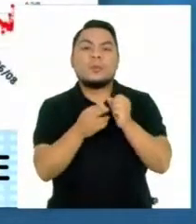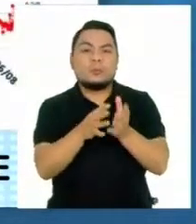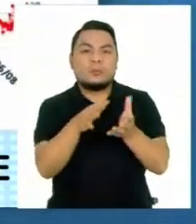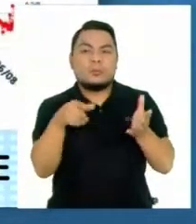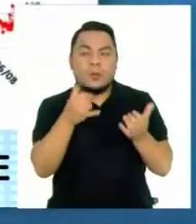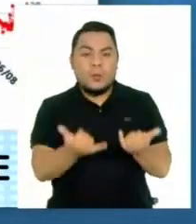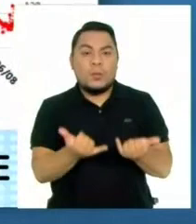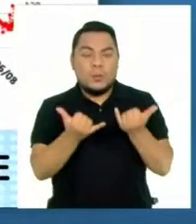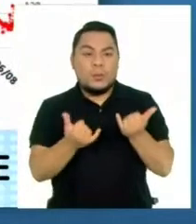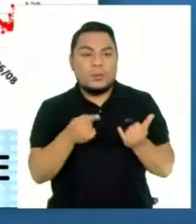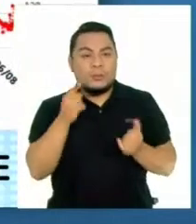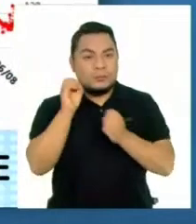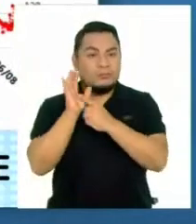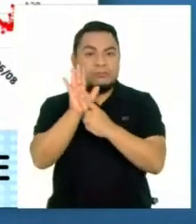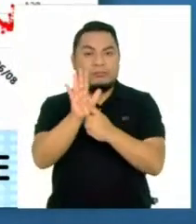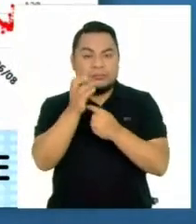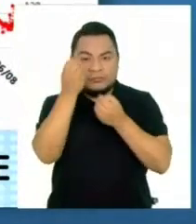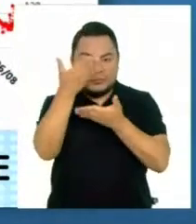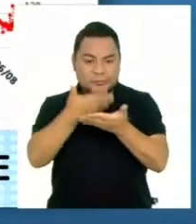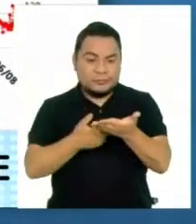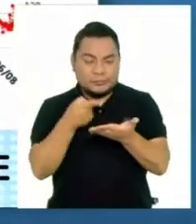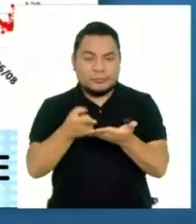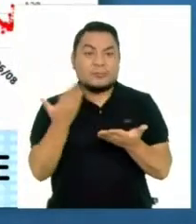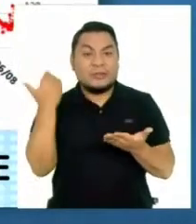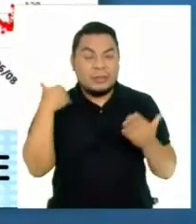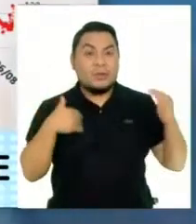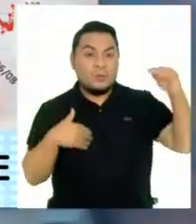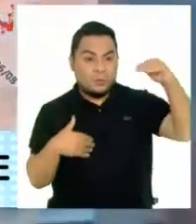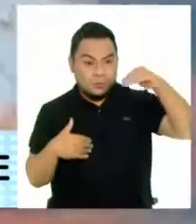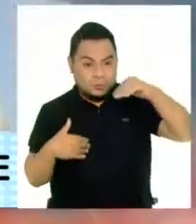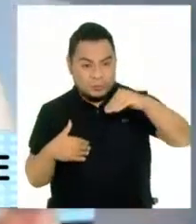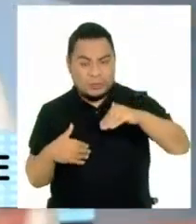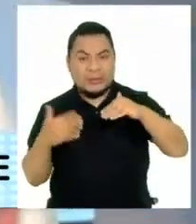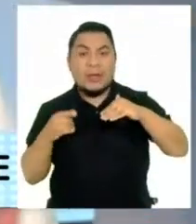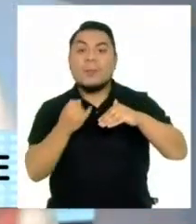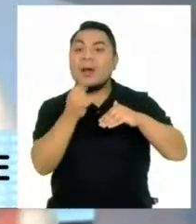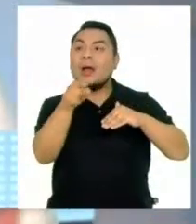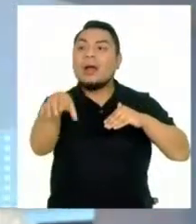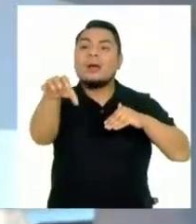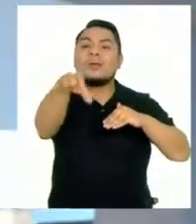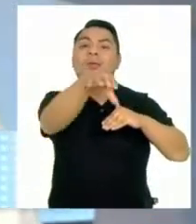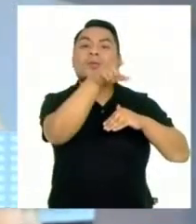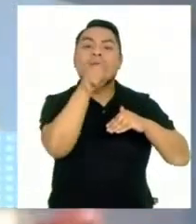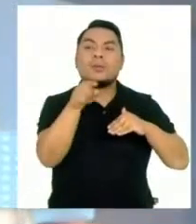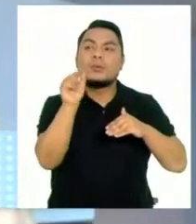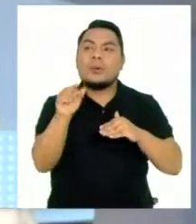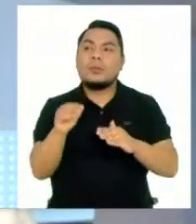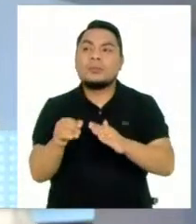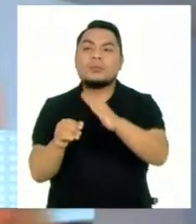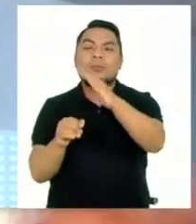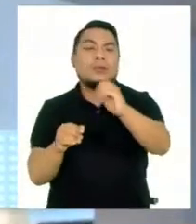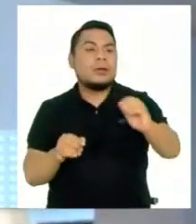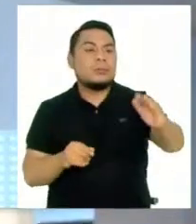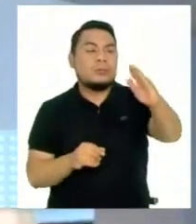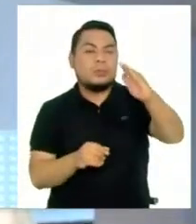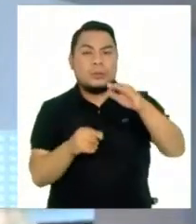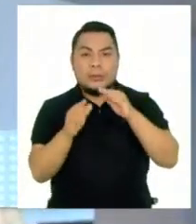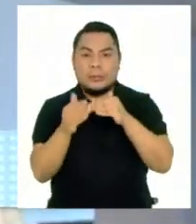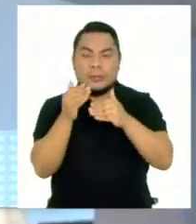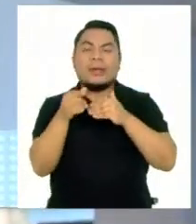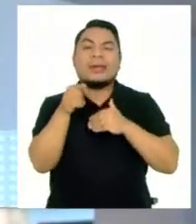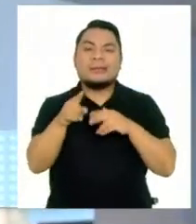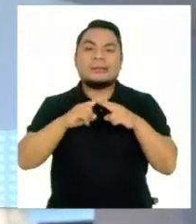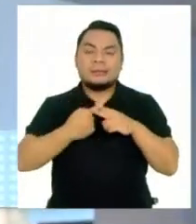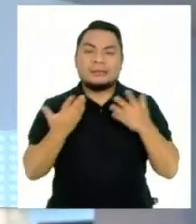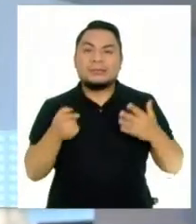reportando el día de hoy y hacer la diferencia con el acumulado que se tenía el día anterior. El resultado de esto, para el caso de